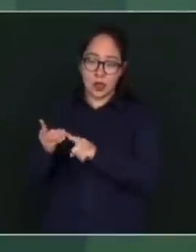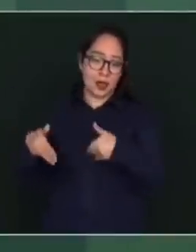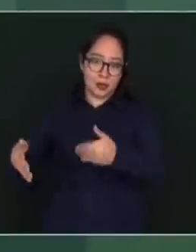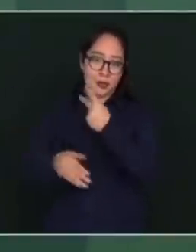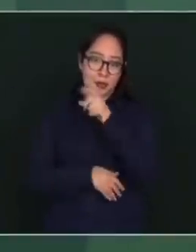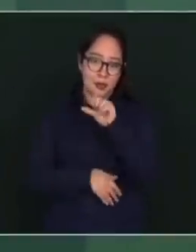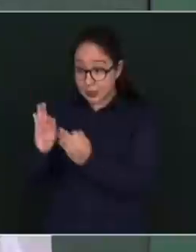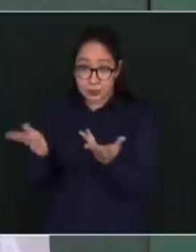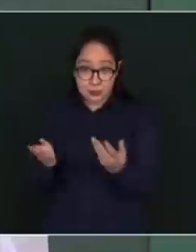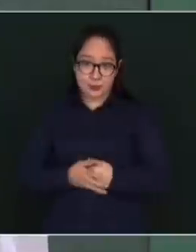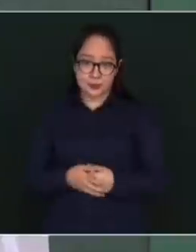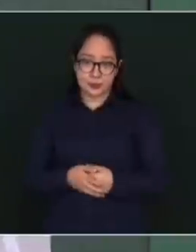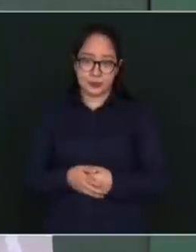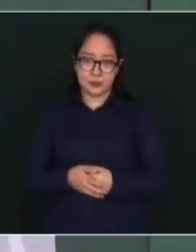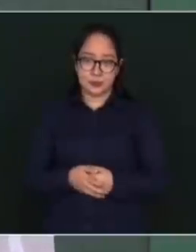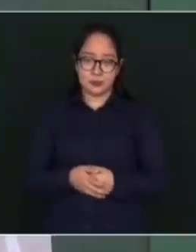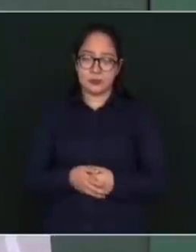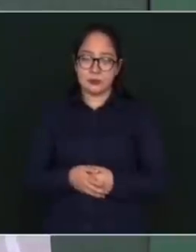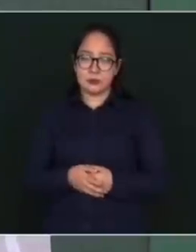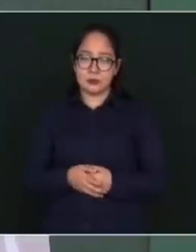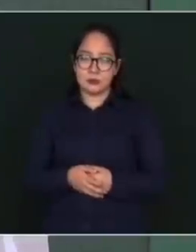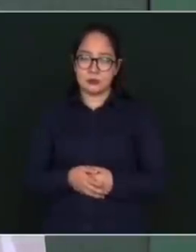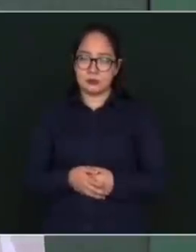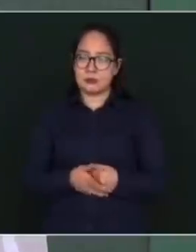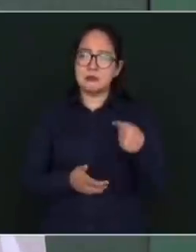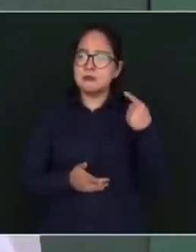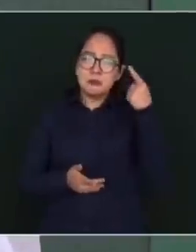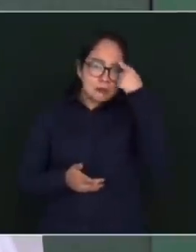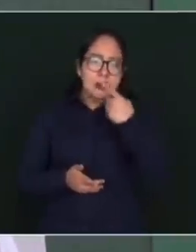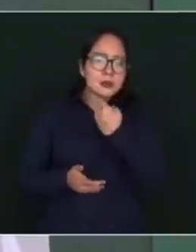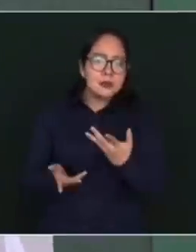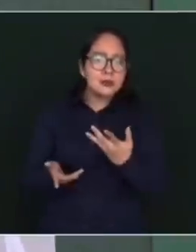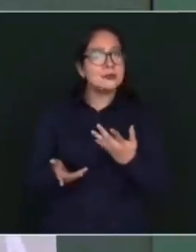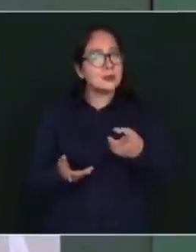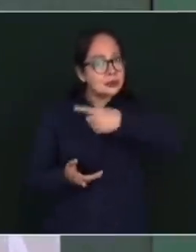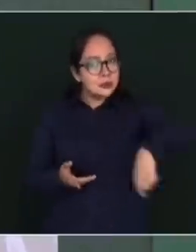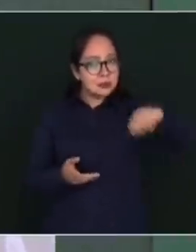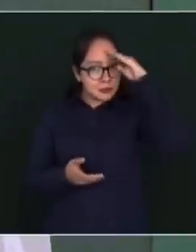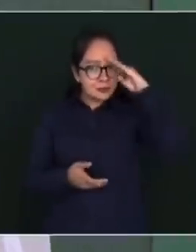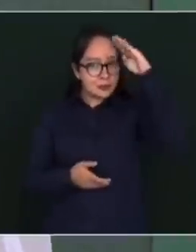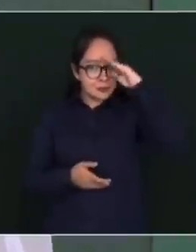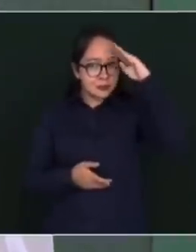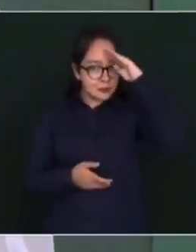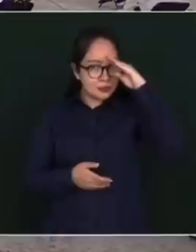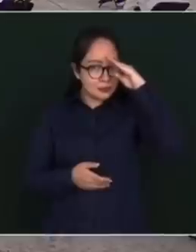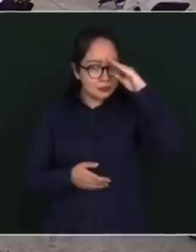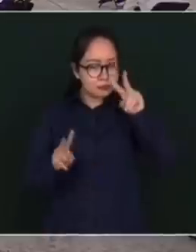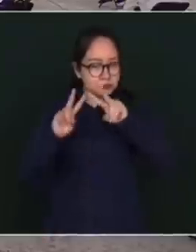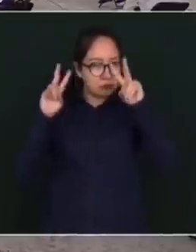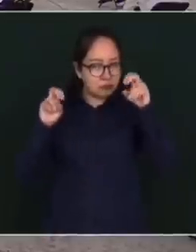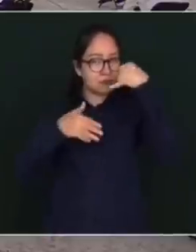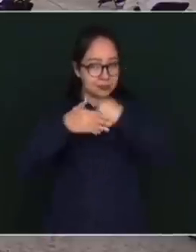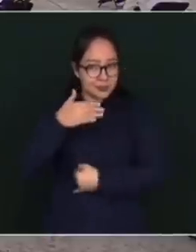Reforma. Es un poco con la idea de pensar en las cosas con más profundidad.